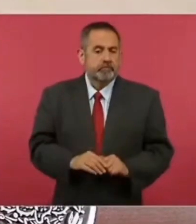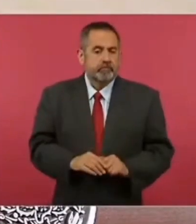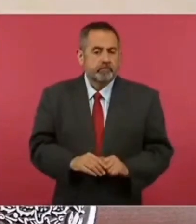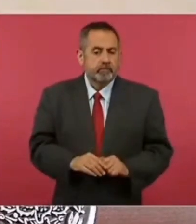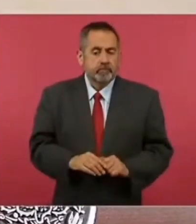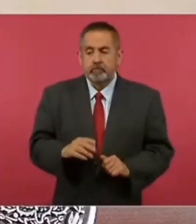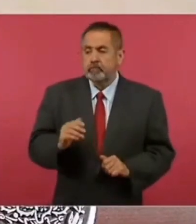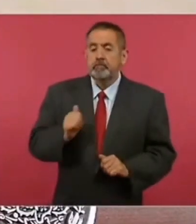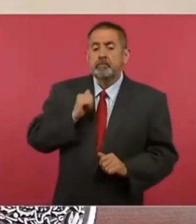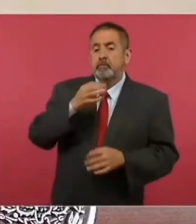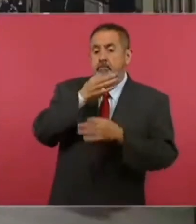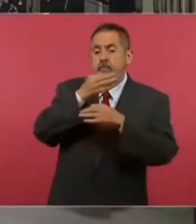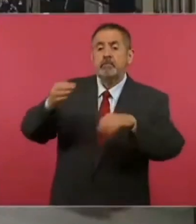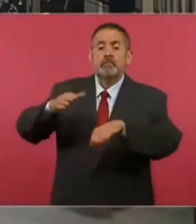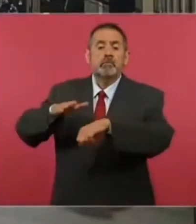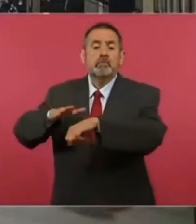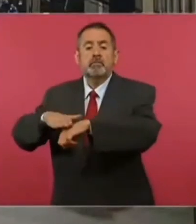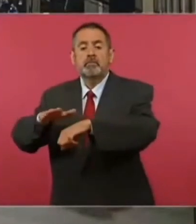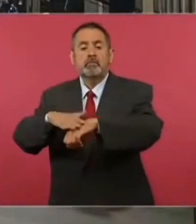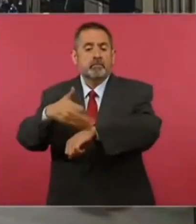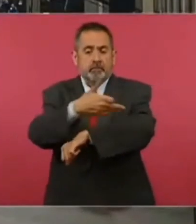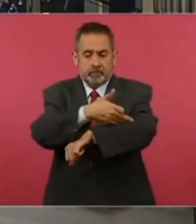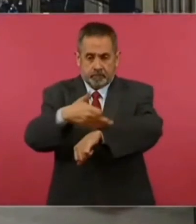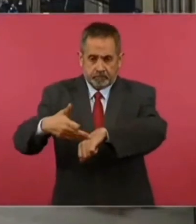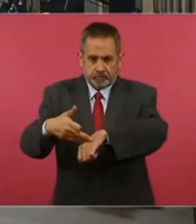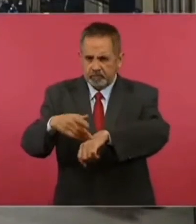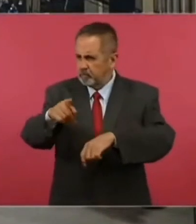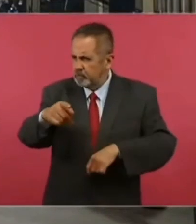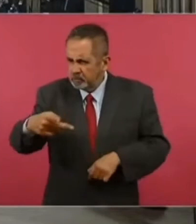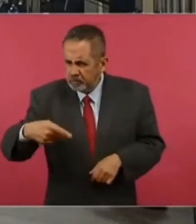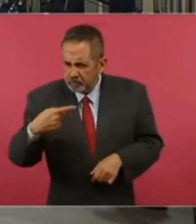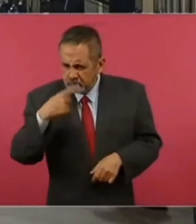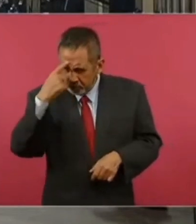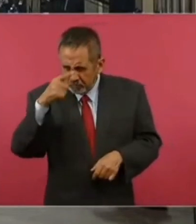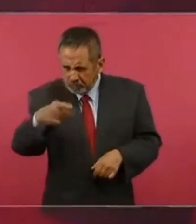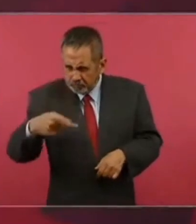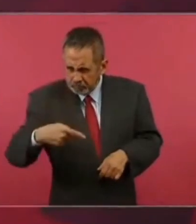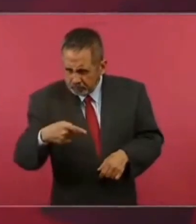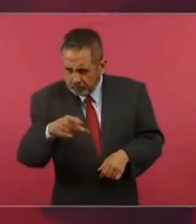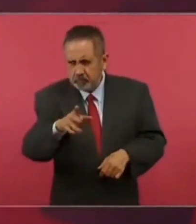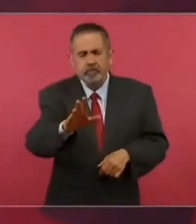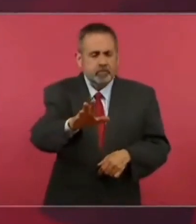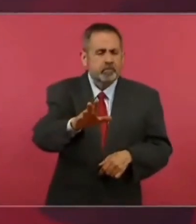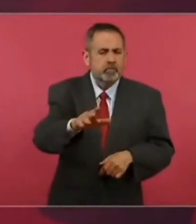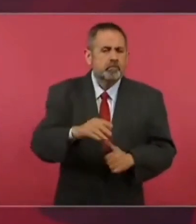Aprovecho para decirle esto a los familiares. Tú me lo preguntaste, ¿no? Sí.